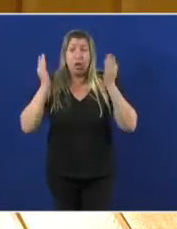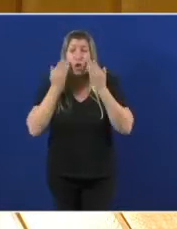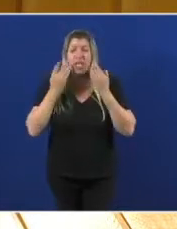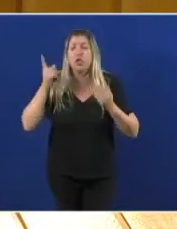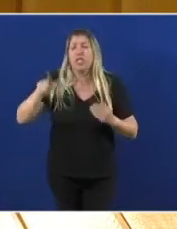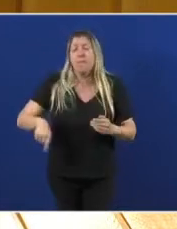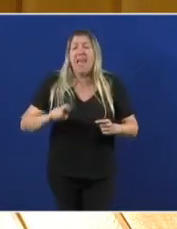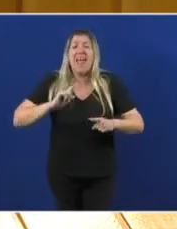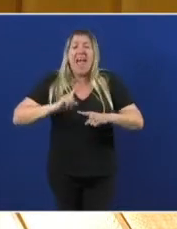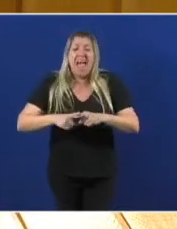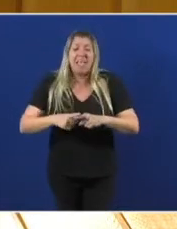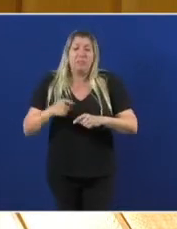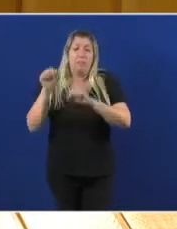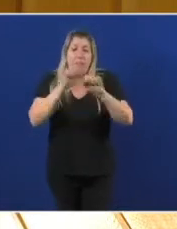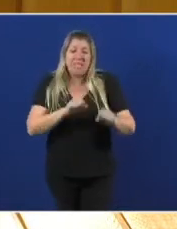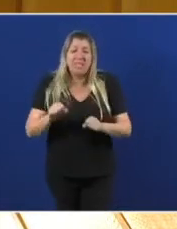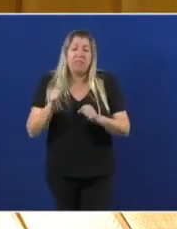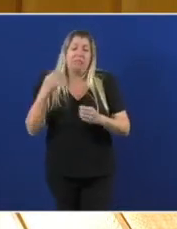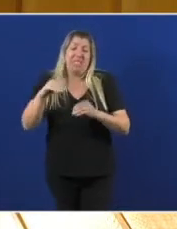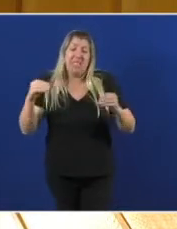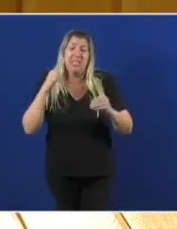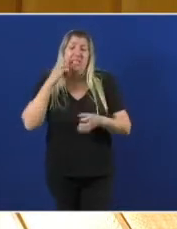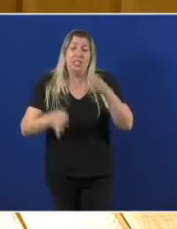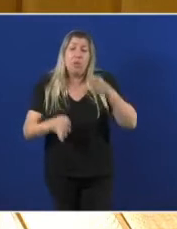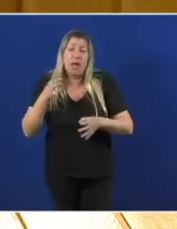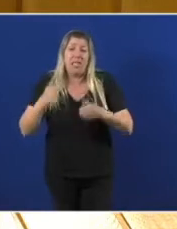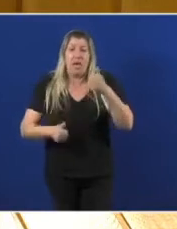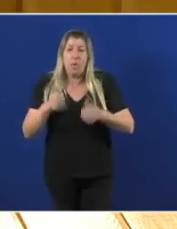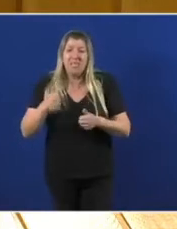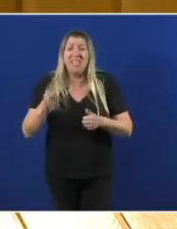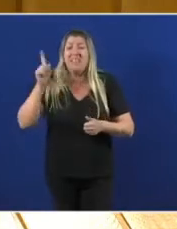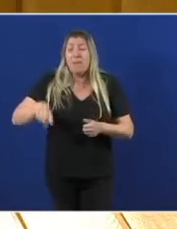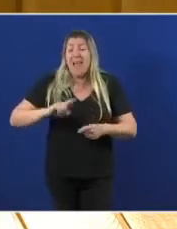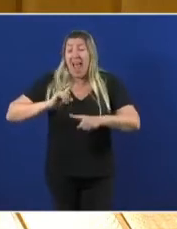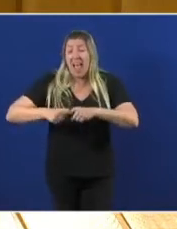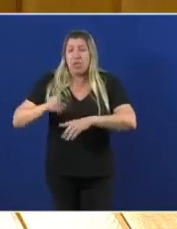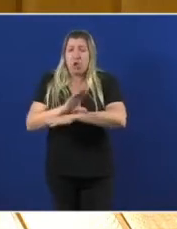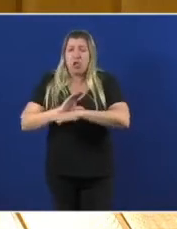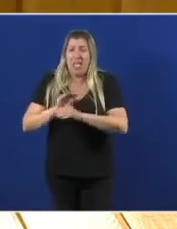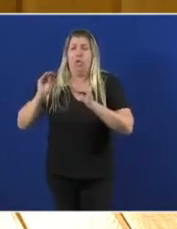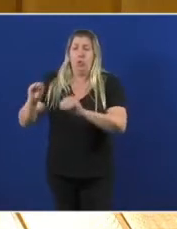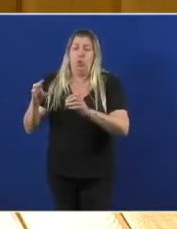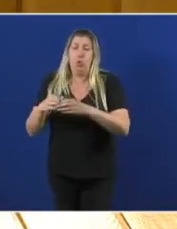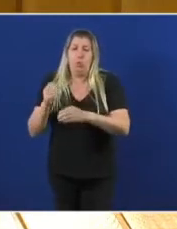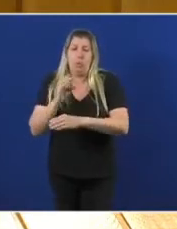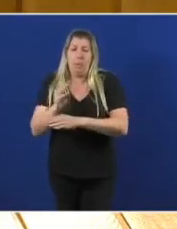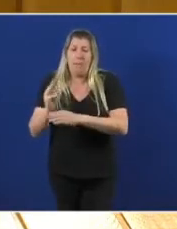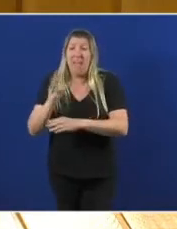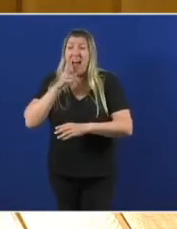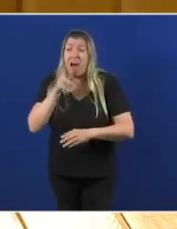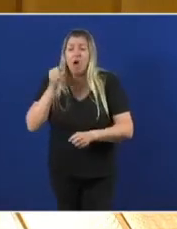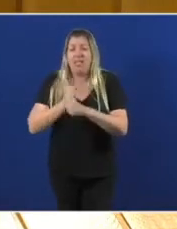da Defensa da Competencia E unha ex-conselleira do seu Goberno Quizáis